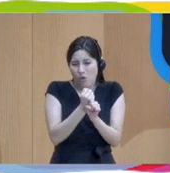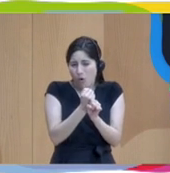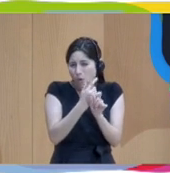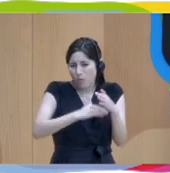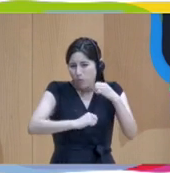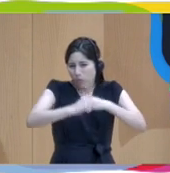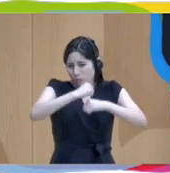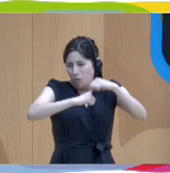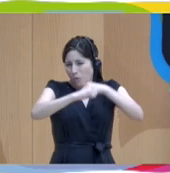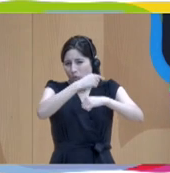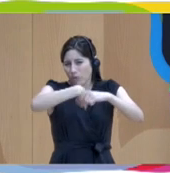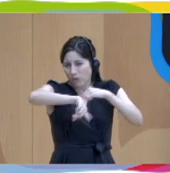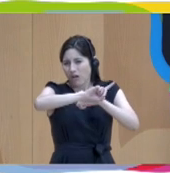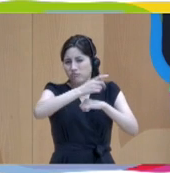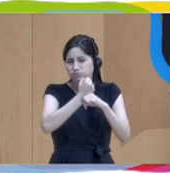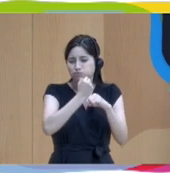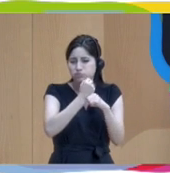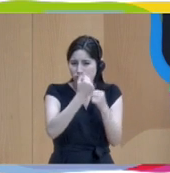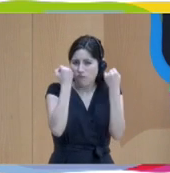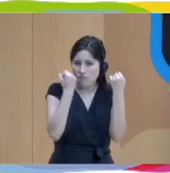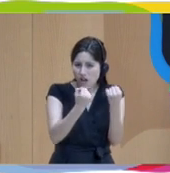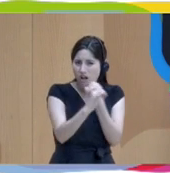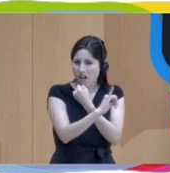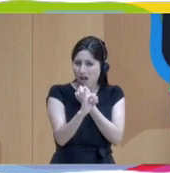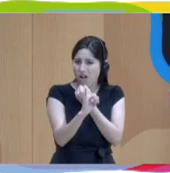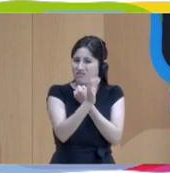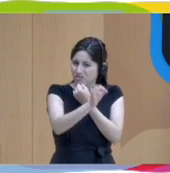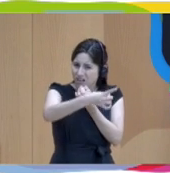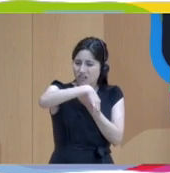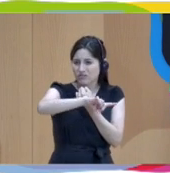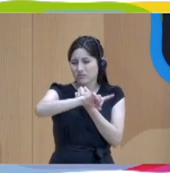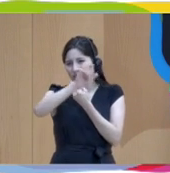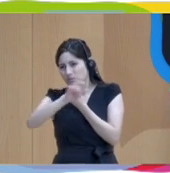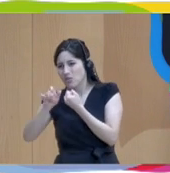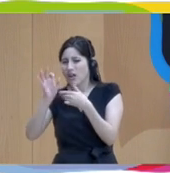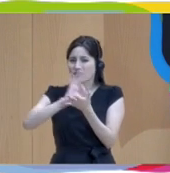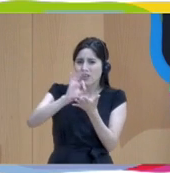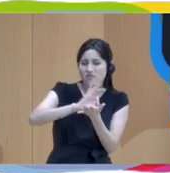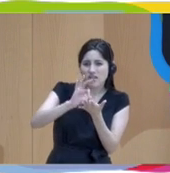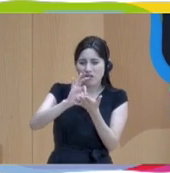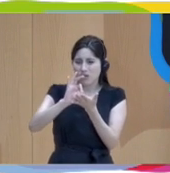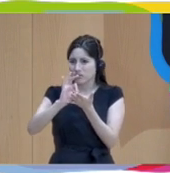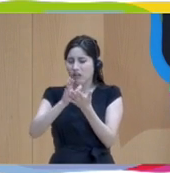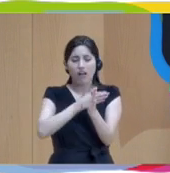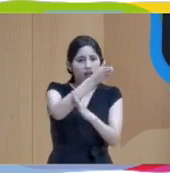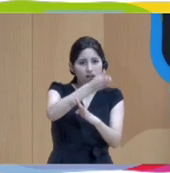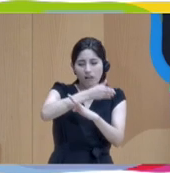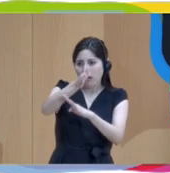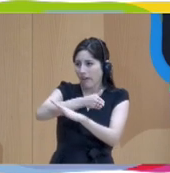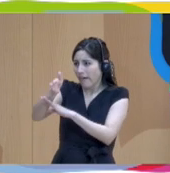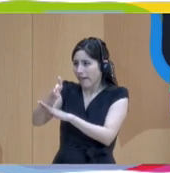multiproblema que pasan por distintos servicios. Y los profesionales a veces sentimos que no